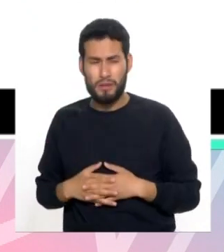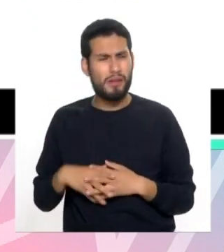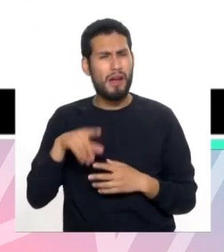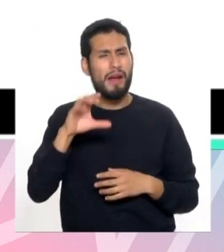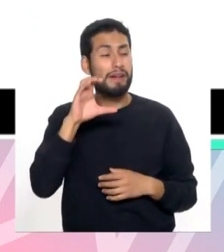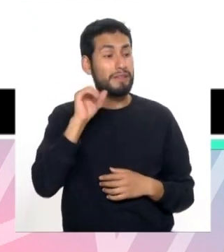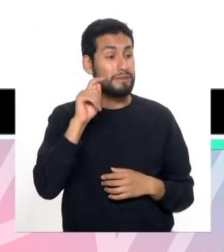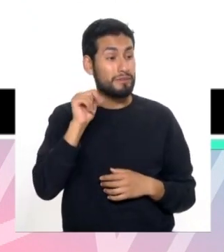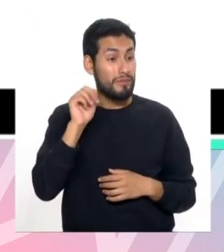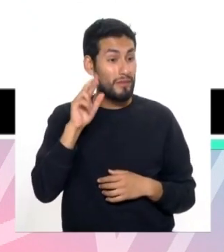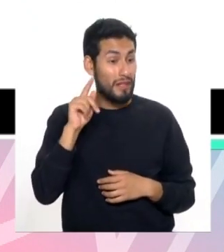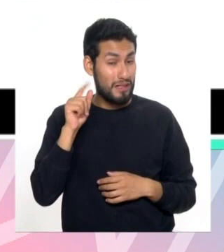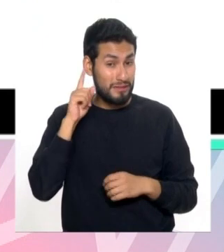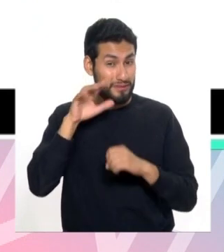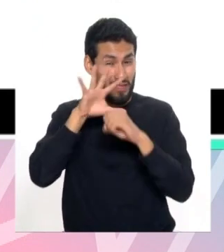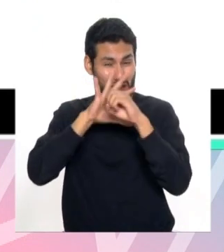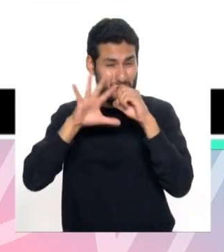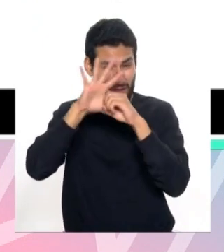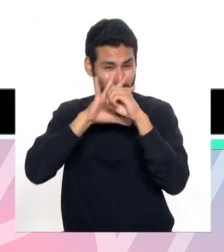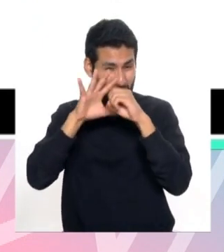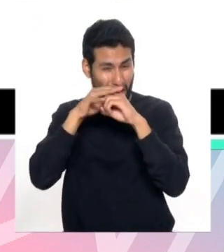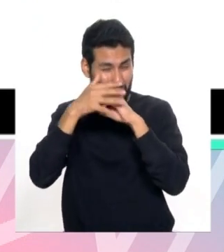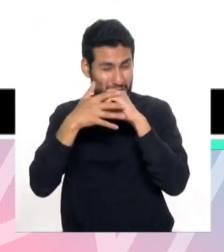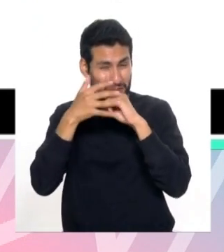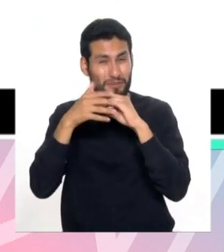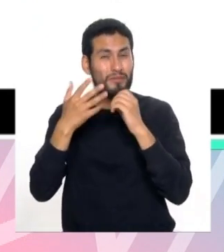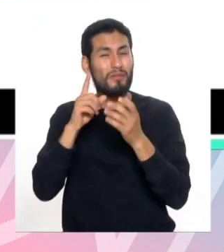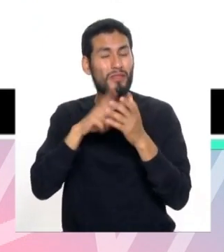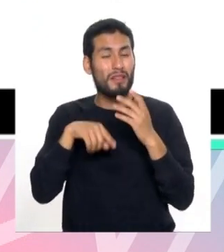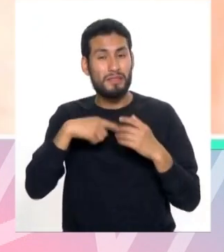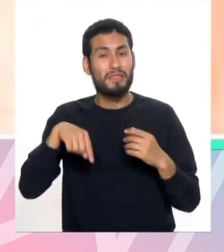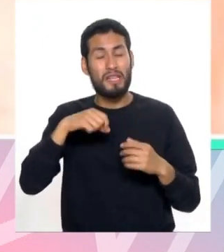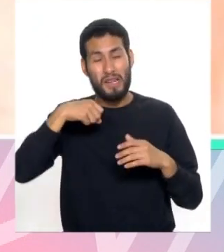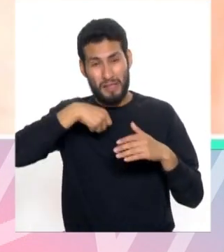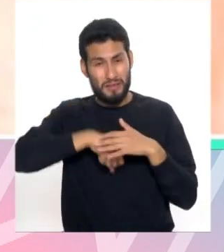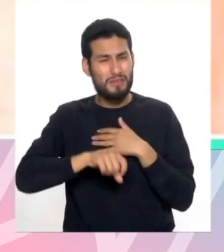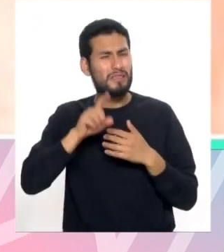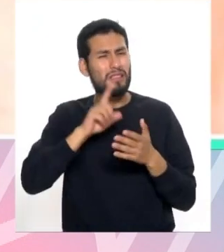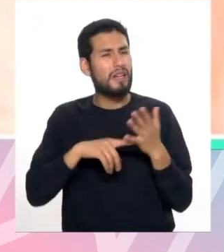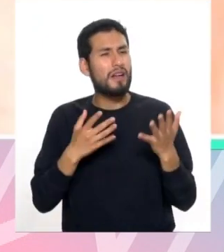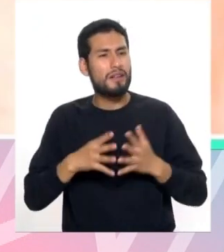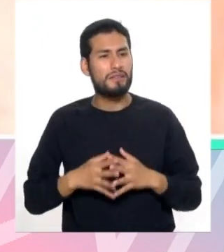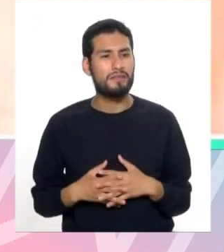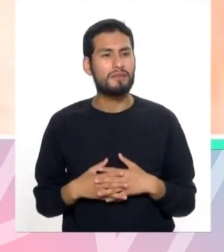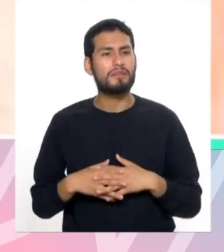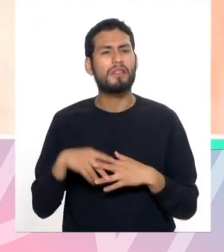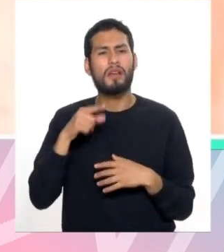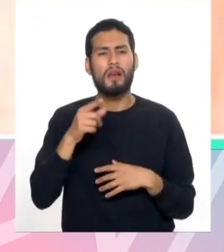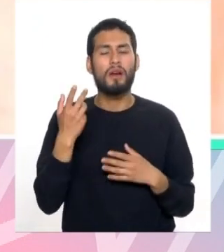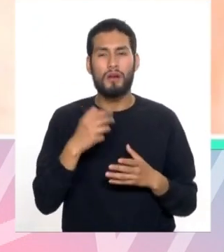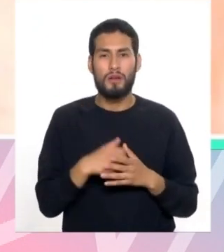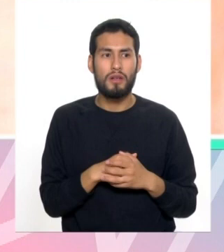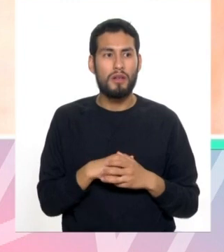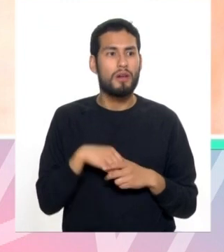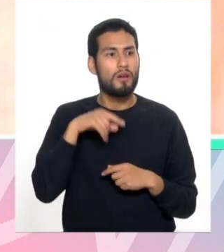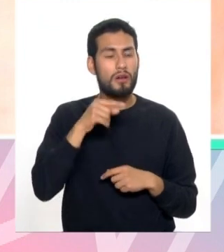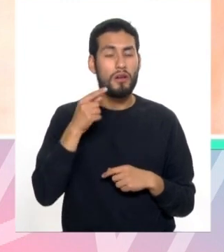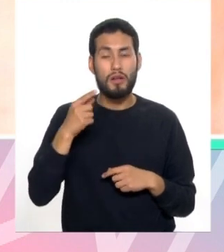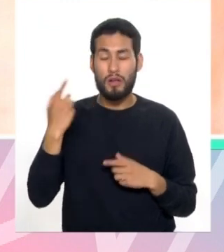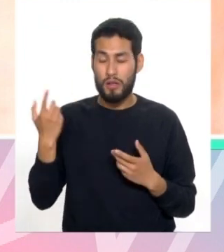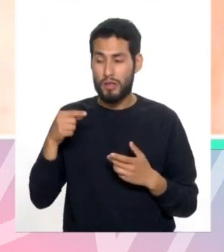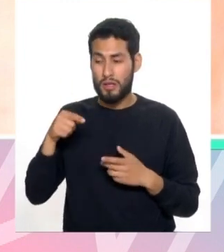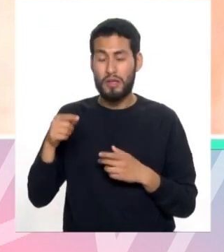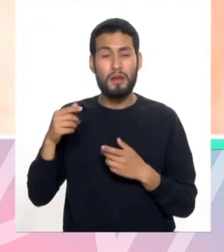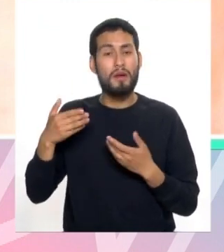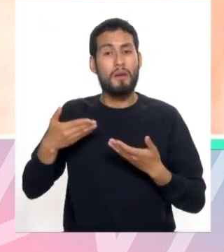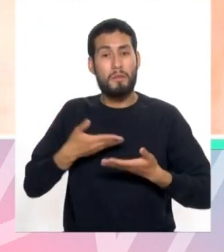cataratas congénitas que se desarrollan en niños están asociadas a infecciones intrauterinas de